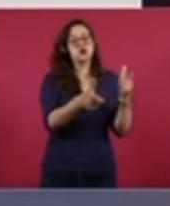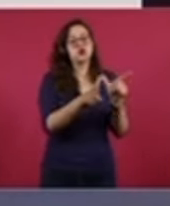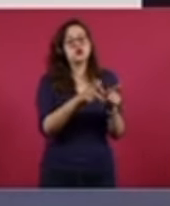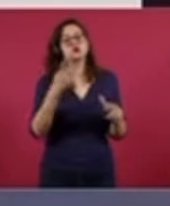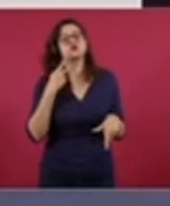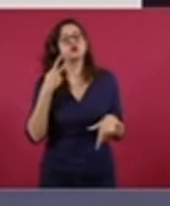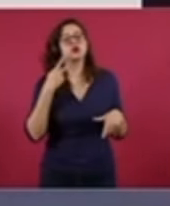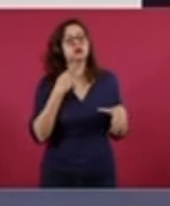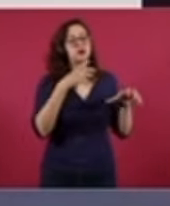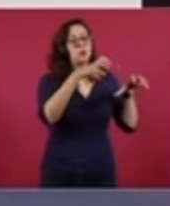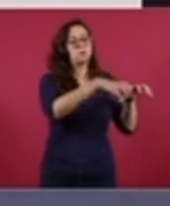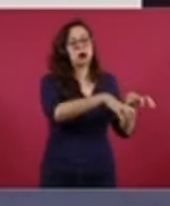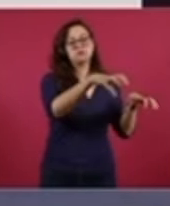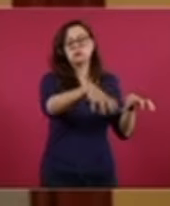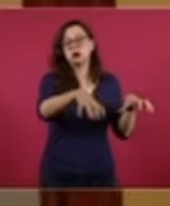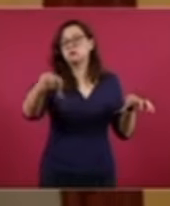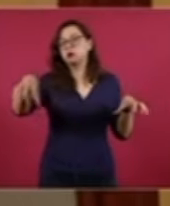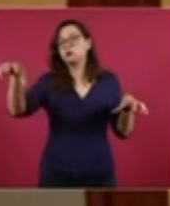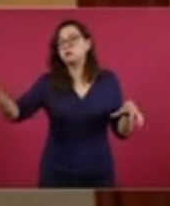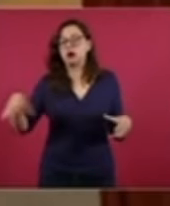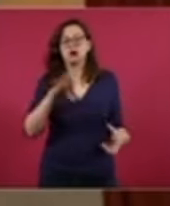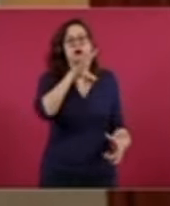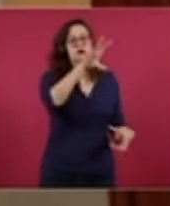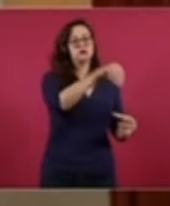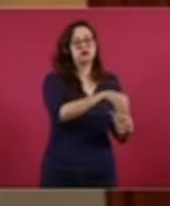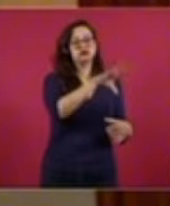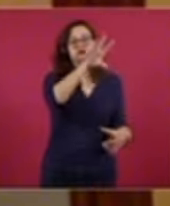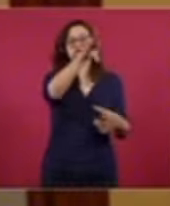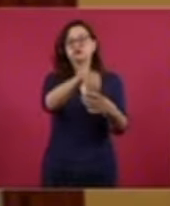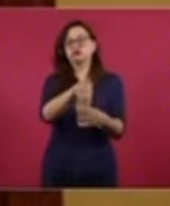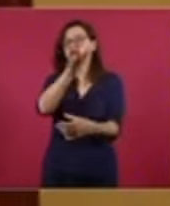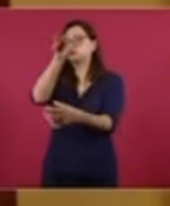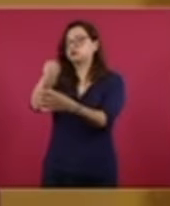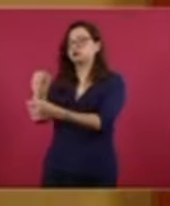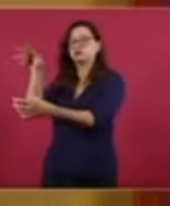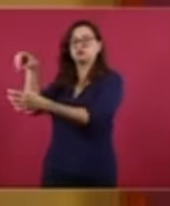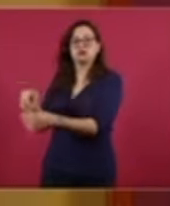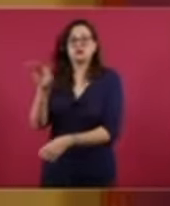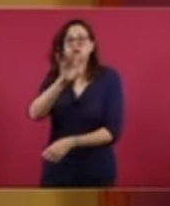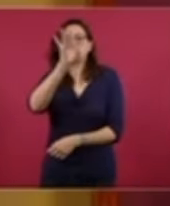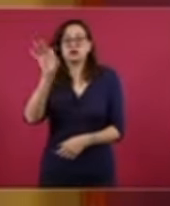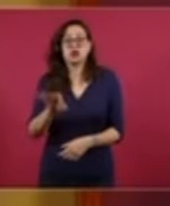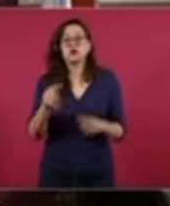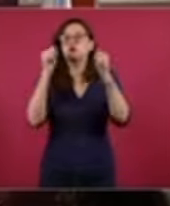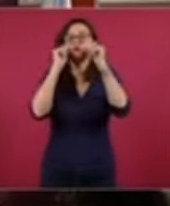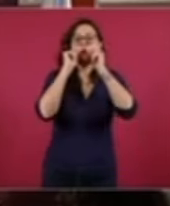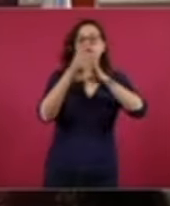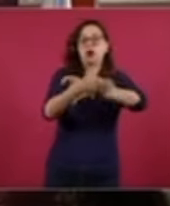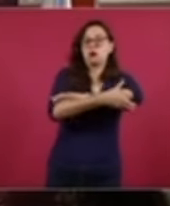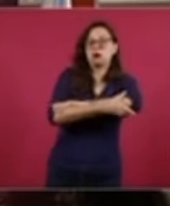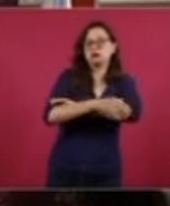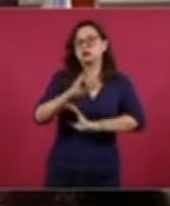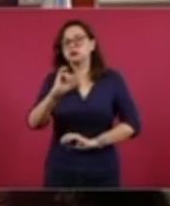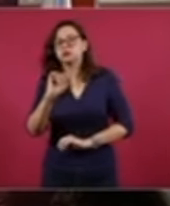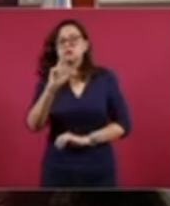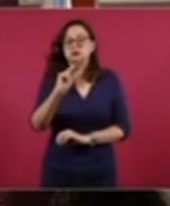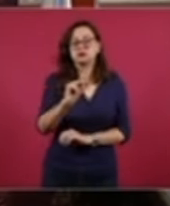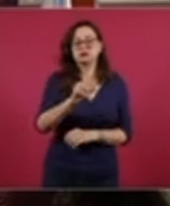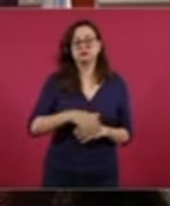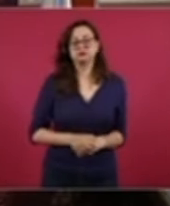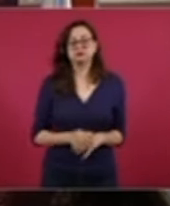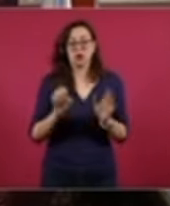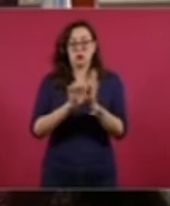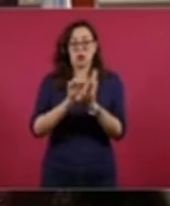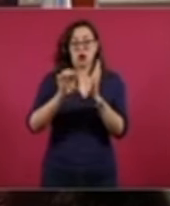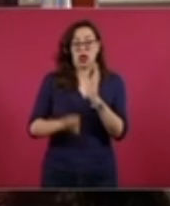las elecciones que siguieron después de 2008, vamos a verlo. 2009, por ejemplo, hubo coalición PRI-Verde